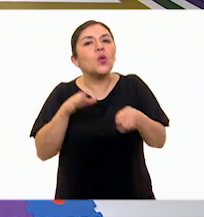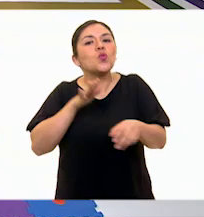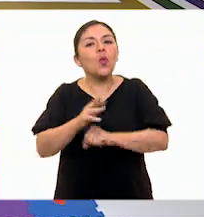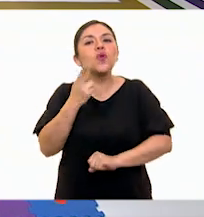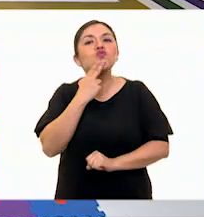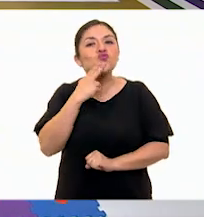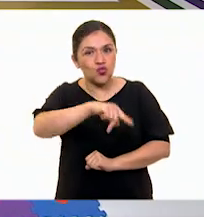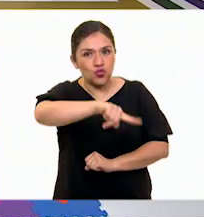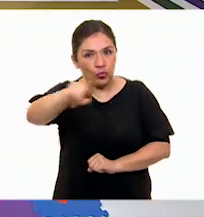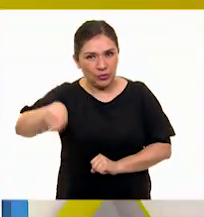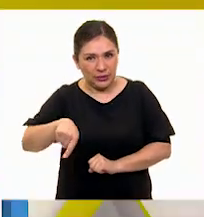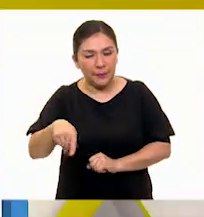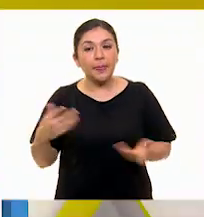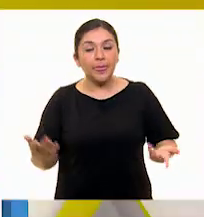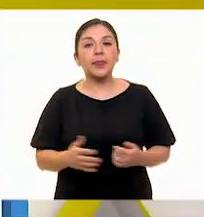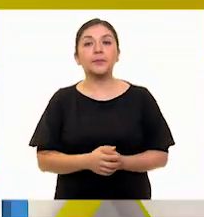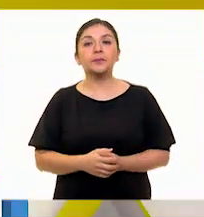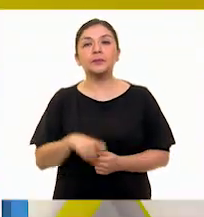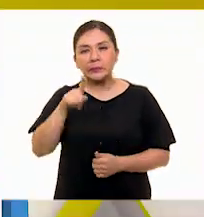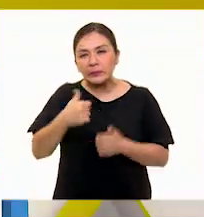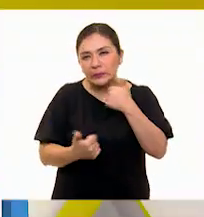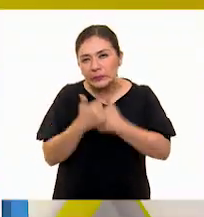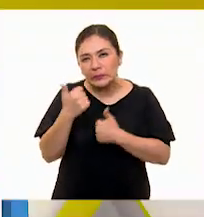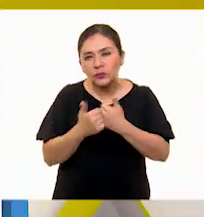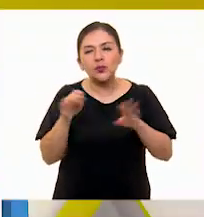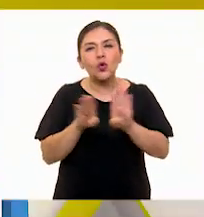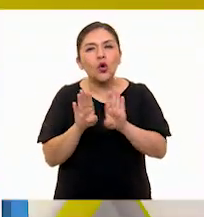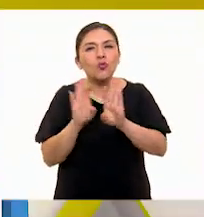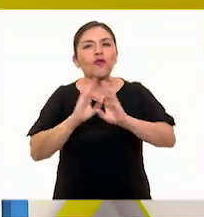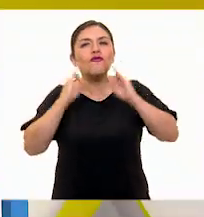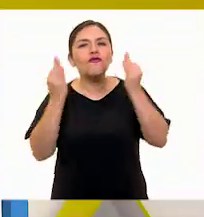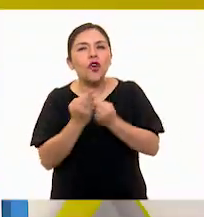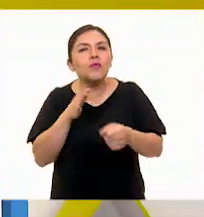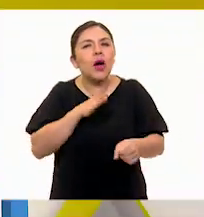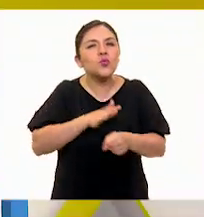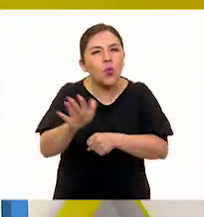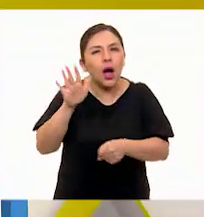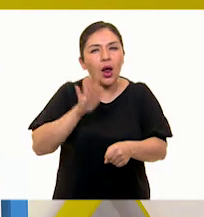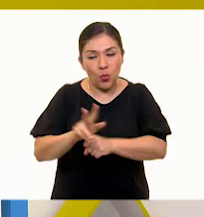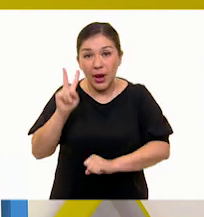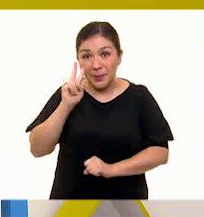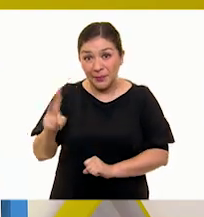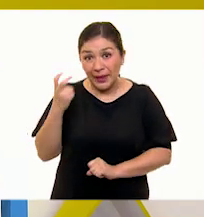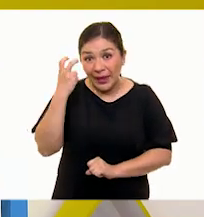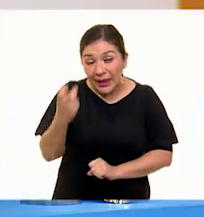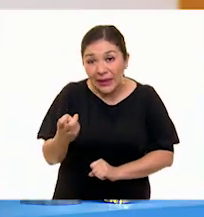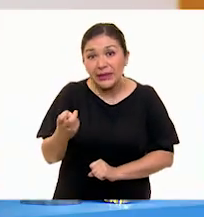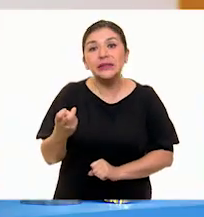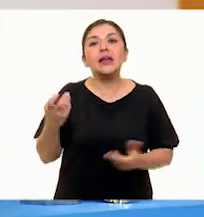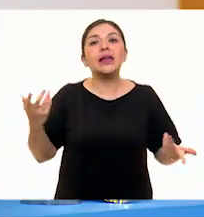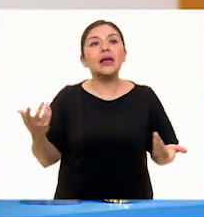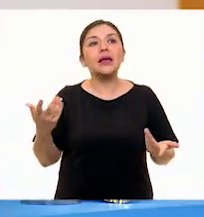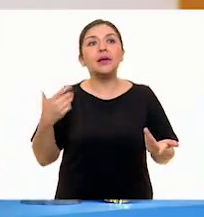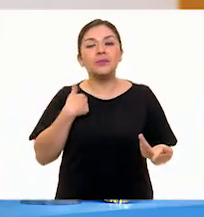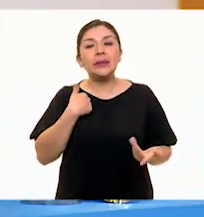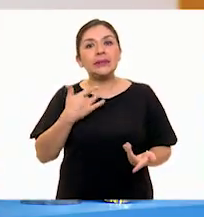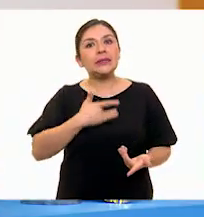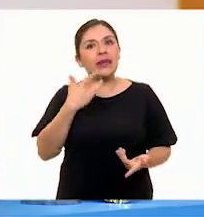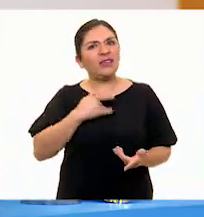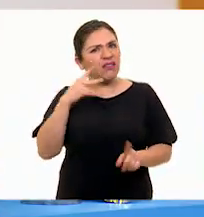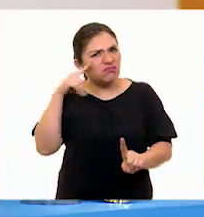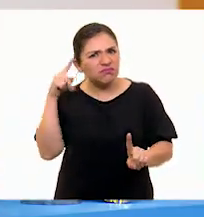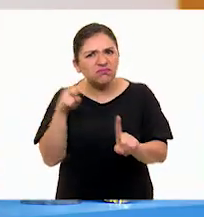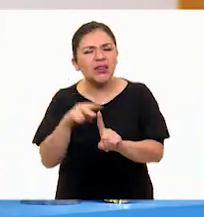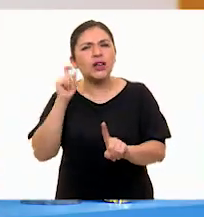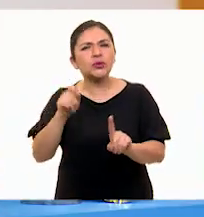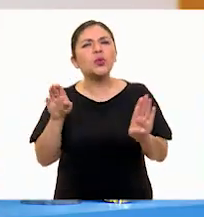vamos a ocupar, aquí vamos buscando las formas y bueno, pues esta me da mucha precisión